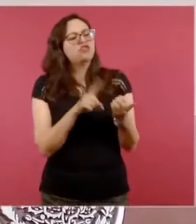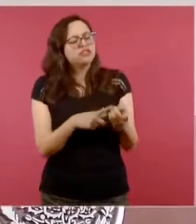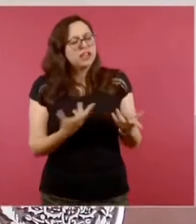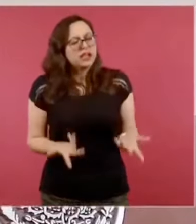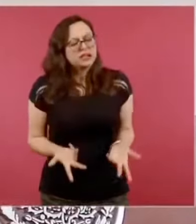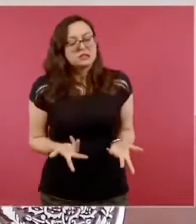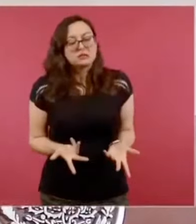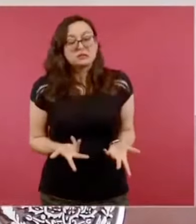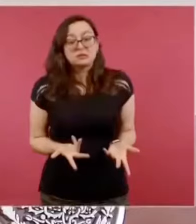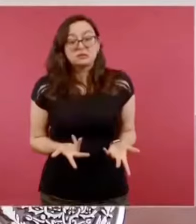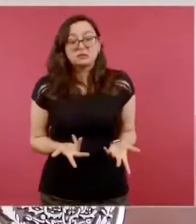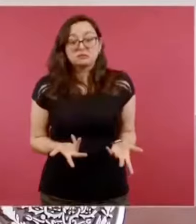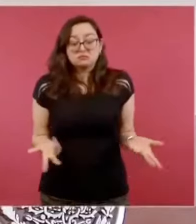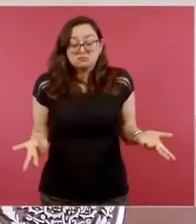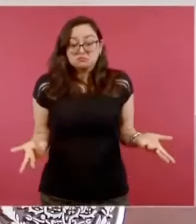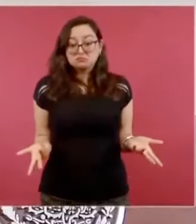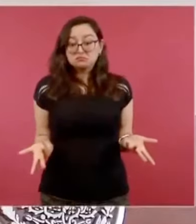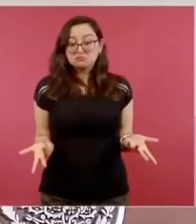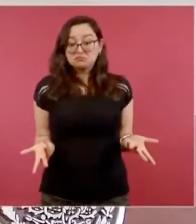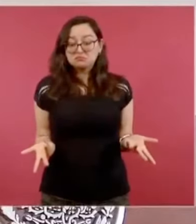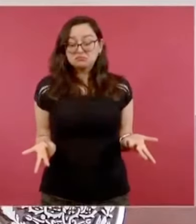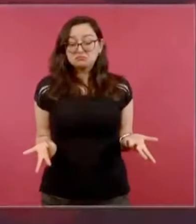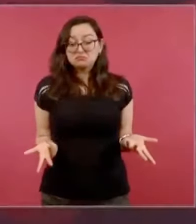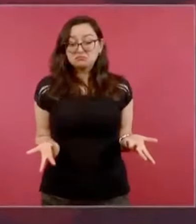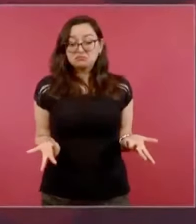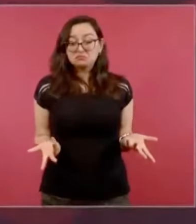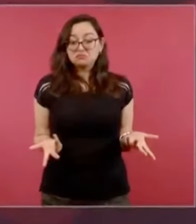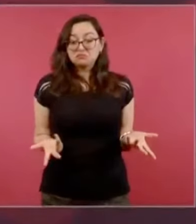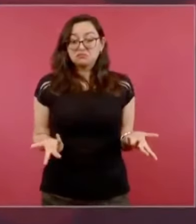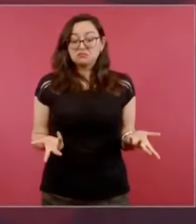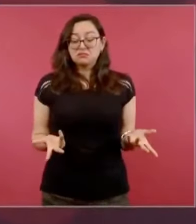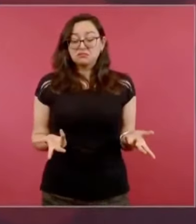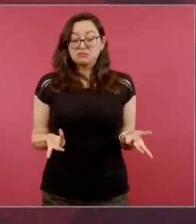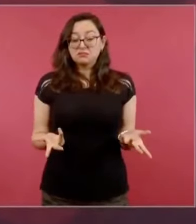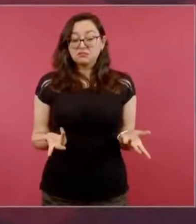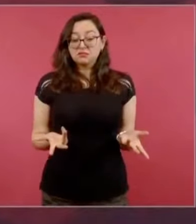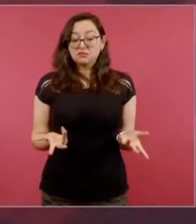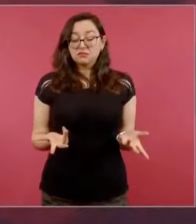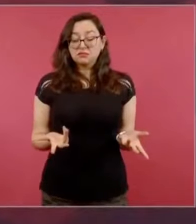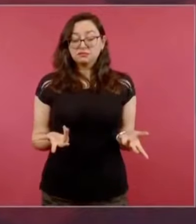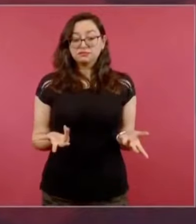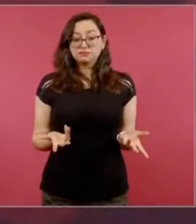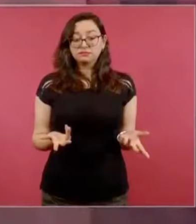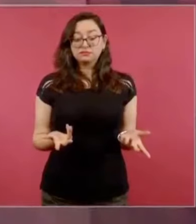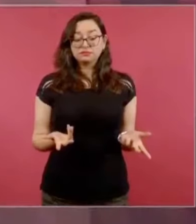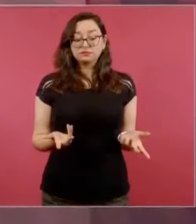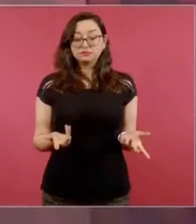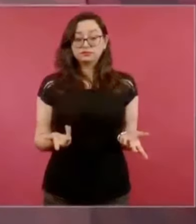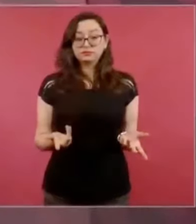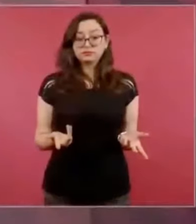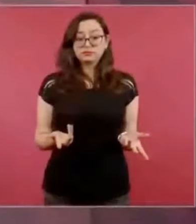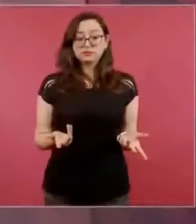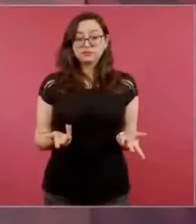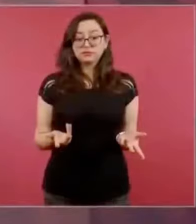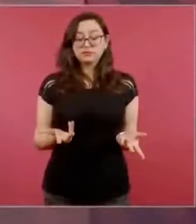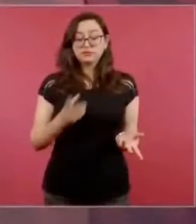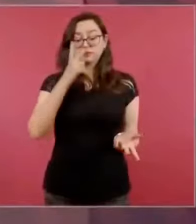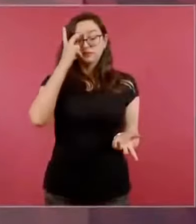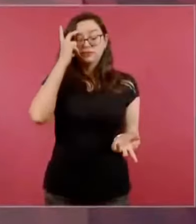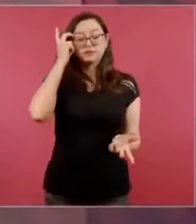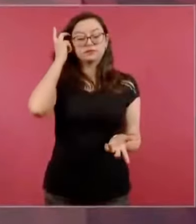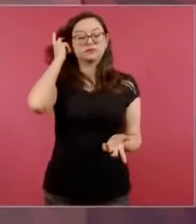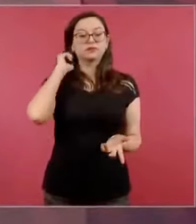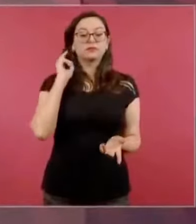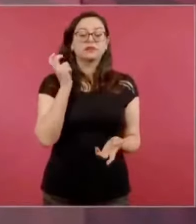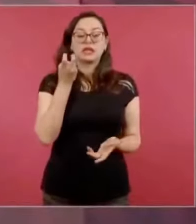Si eso es lo que me